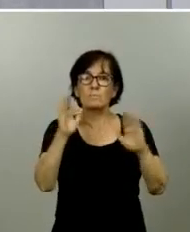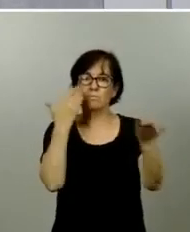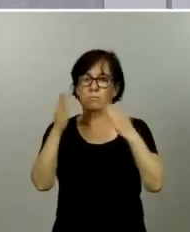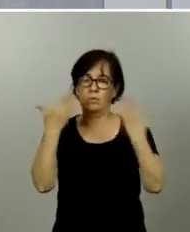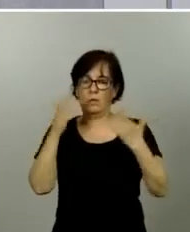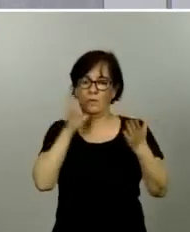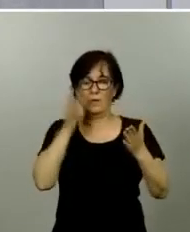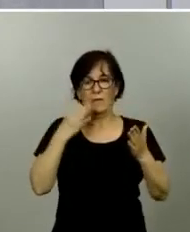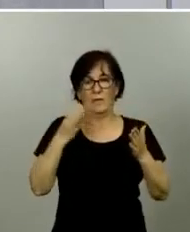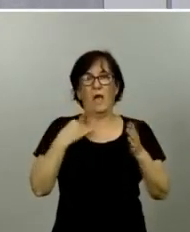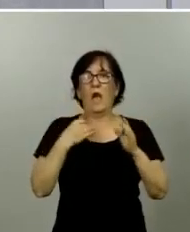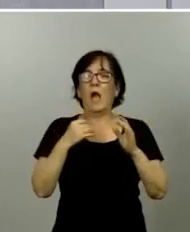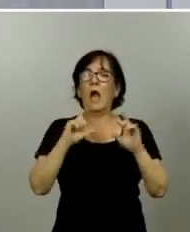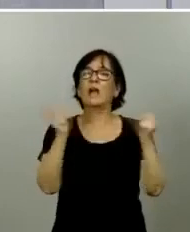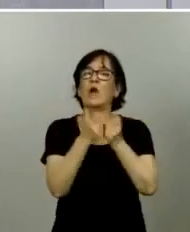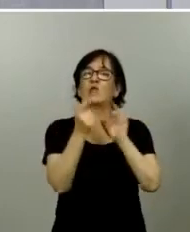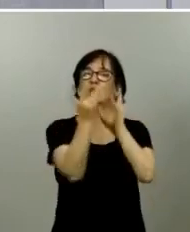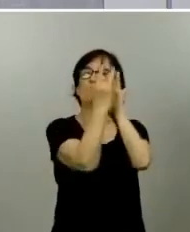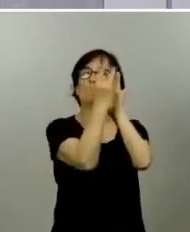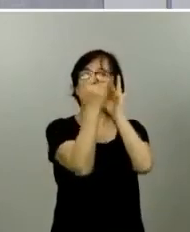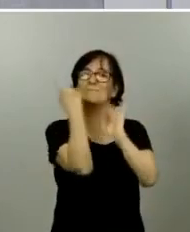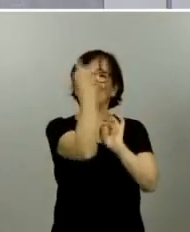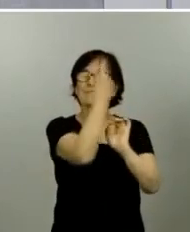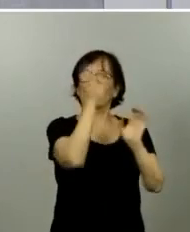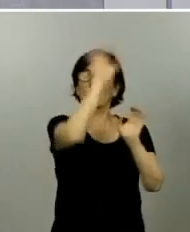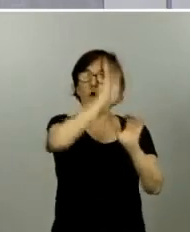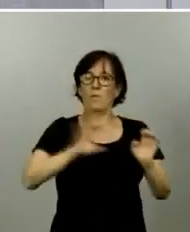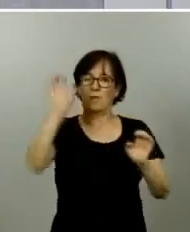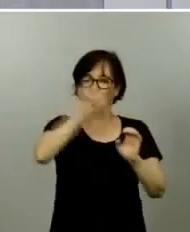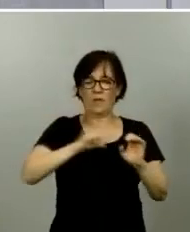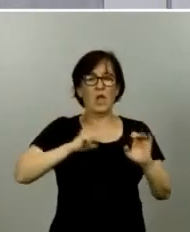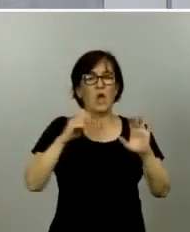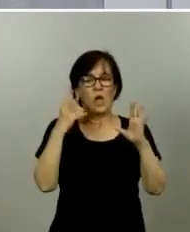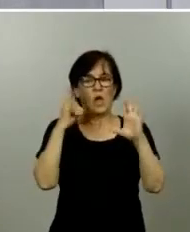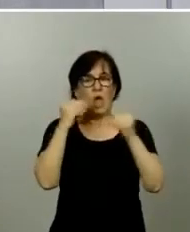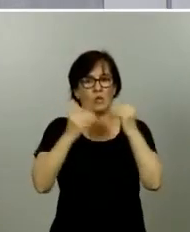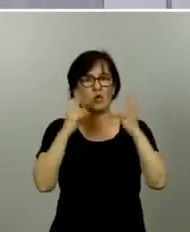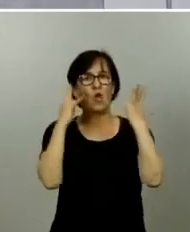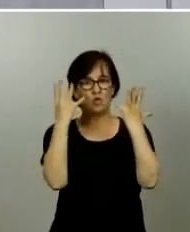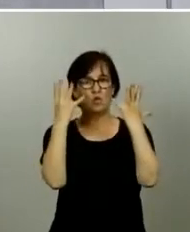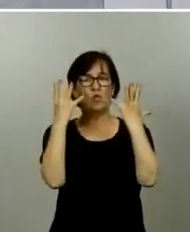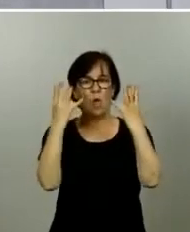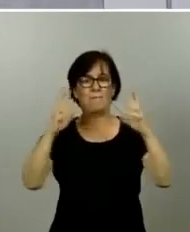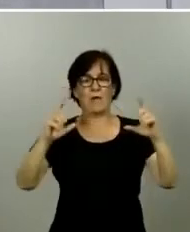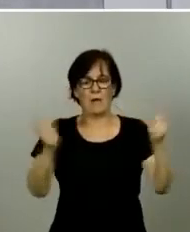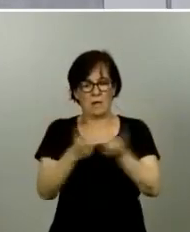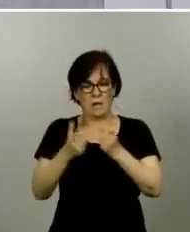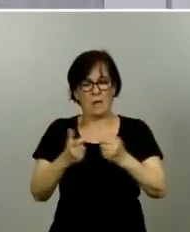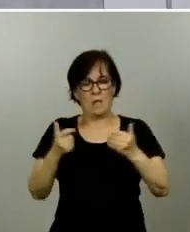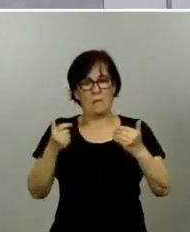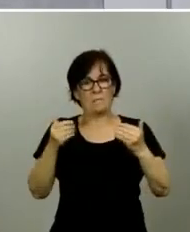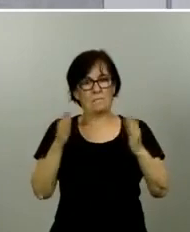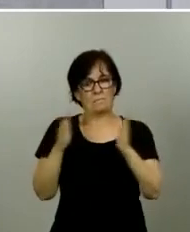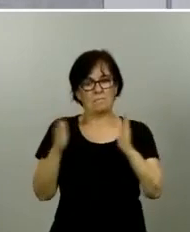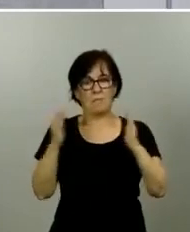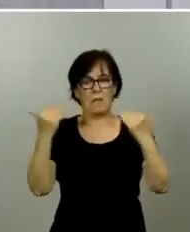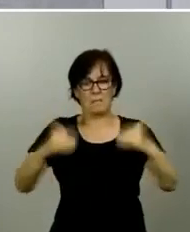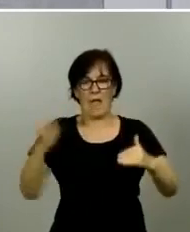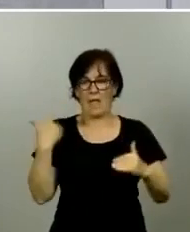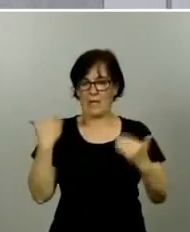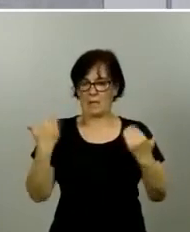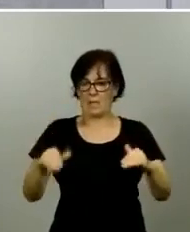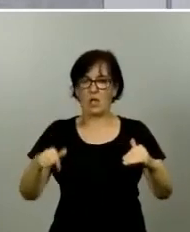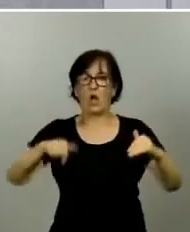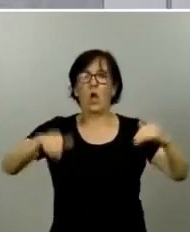bilaterales que celebramos con las comunidades autónomas. Hemos hecho nueve reuniones bilaterales, entre ayer miércoles y hoy